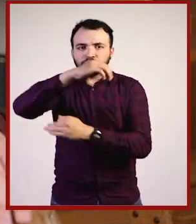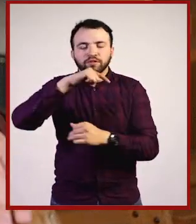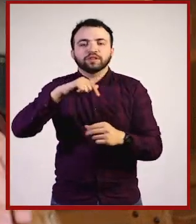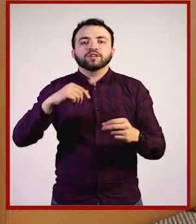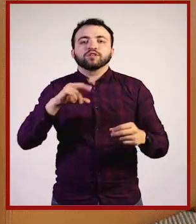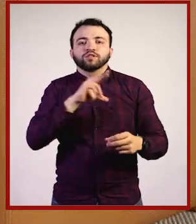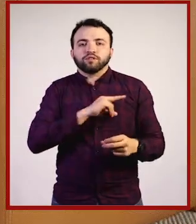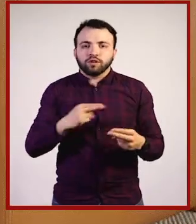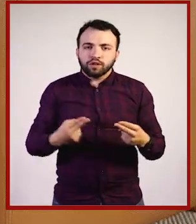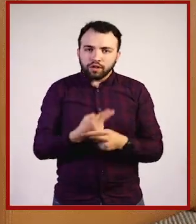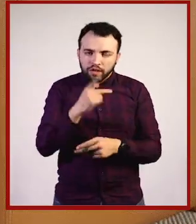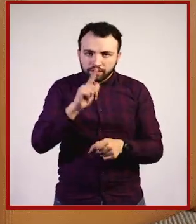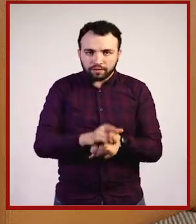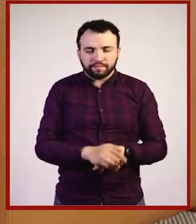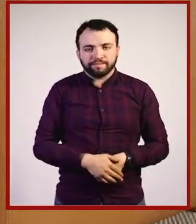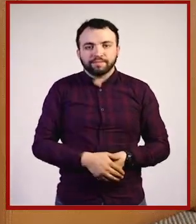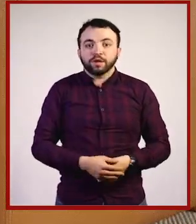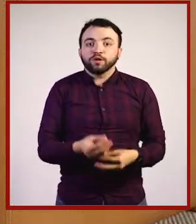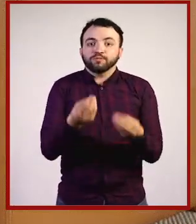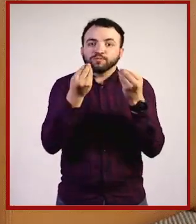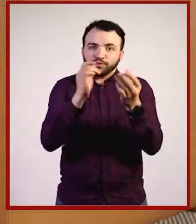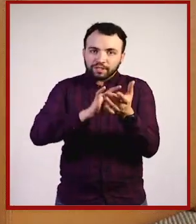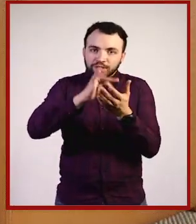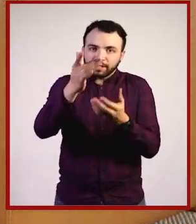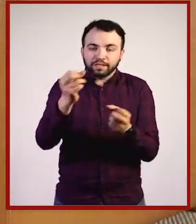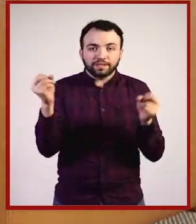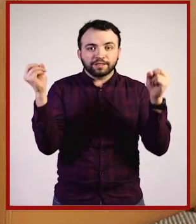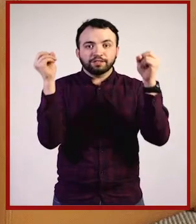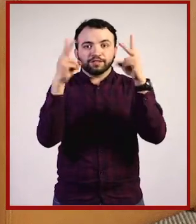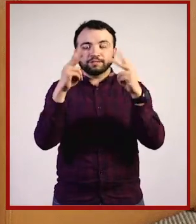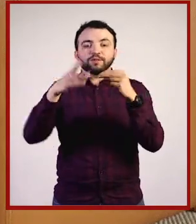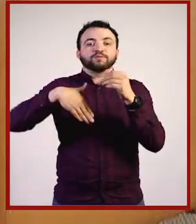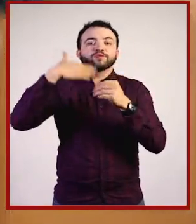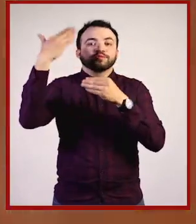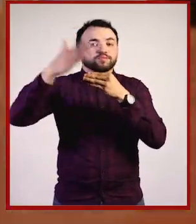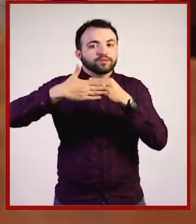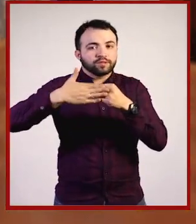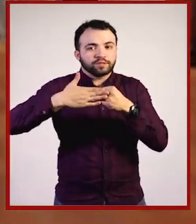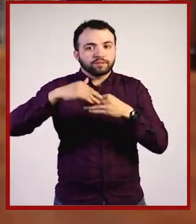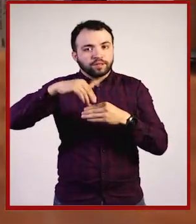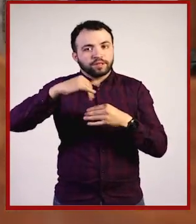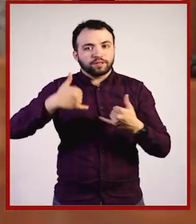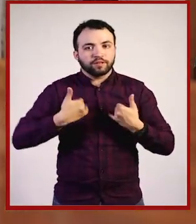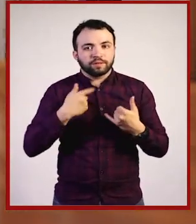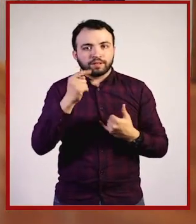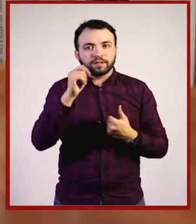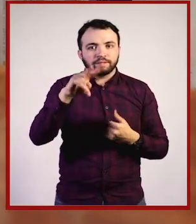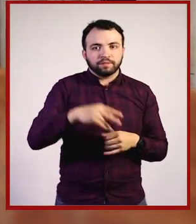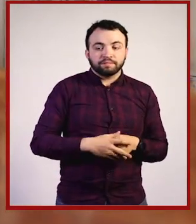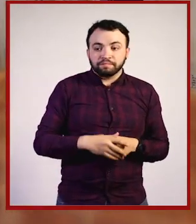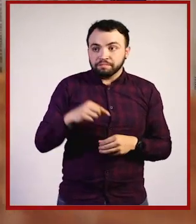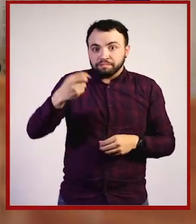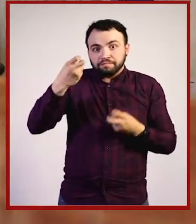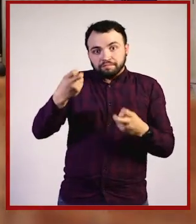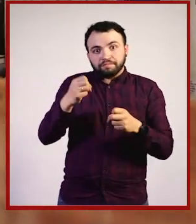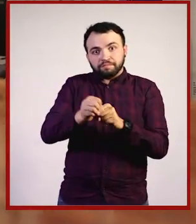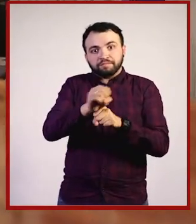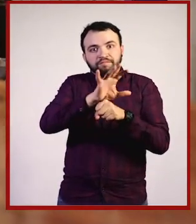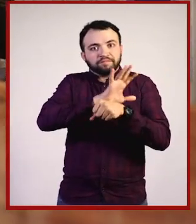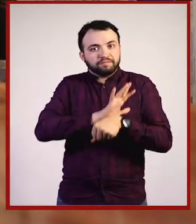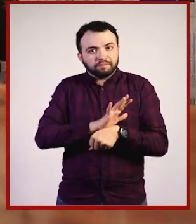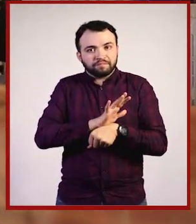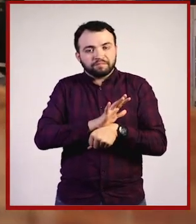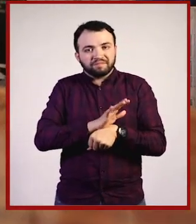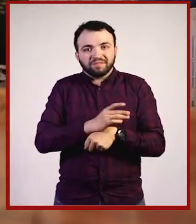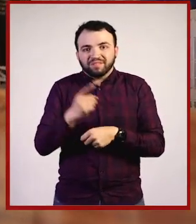Nacional. Muchas gracias. Nos vemos en la próxima, aquí en Jóvenes en TV. Hasta luego. Esta pandemia ha puesto a prueba nuestra cultura cívica y sobre